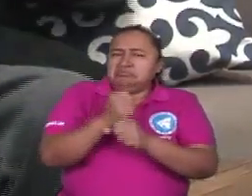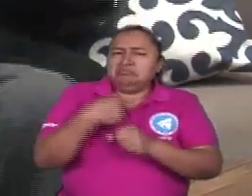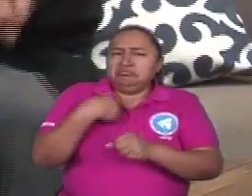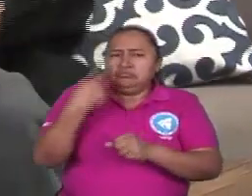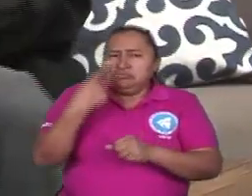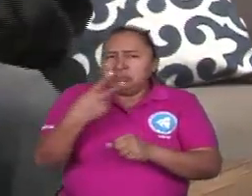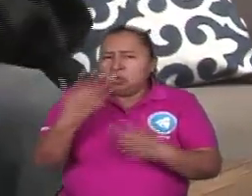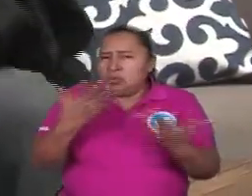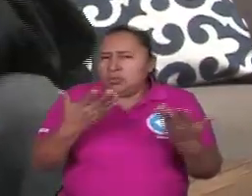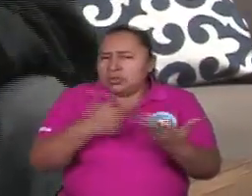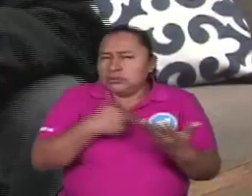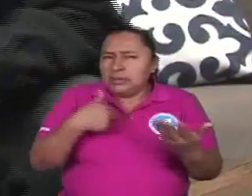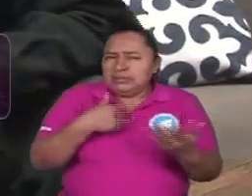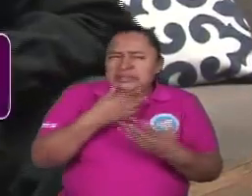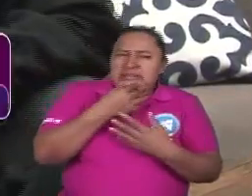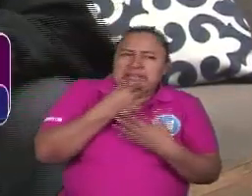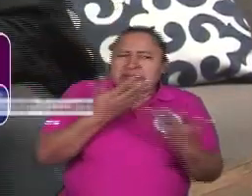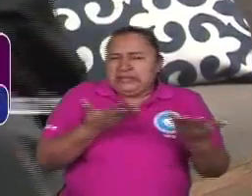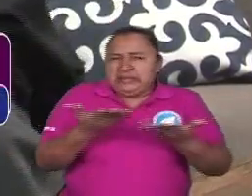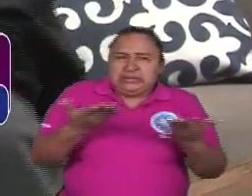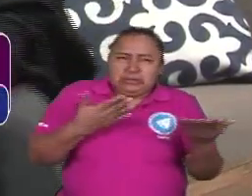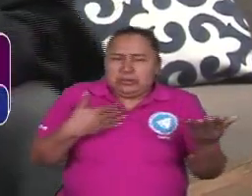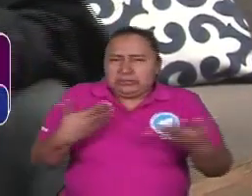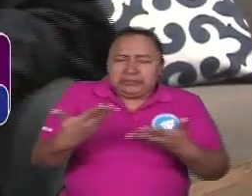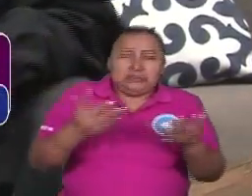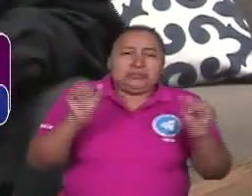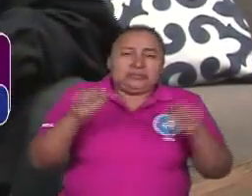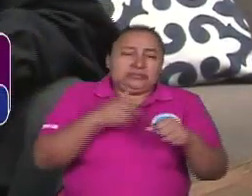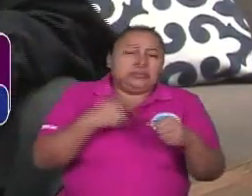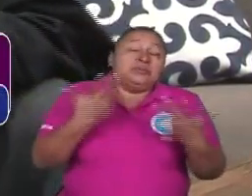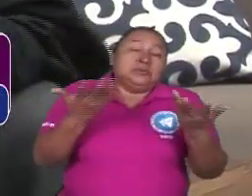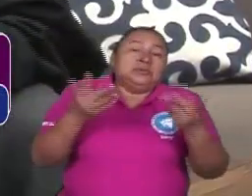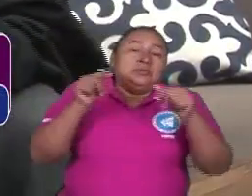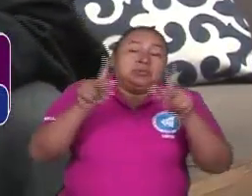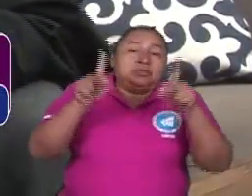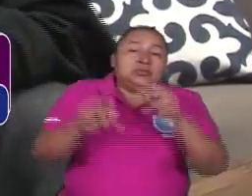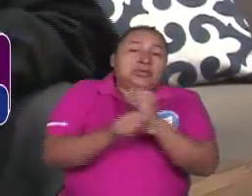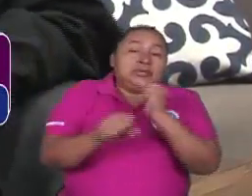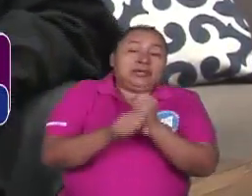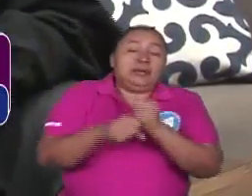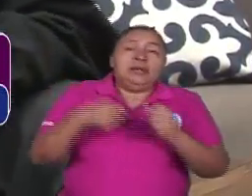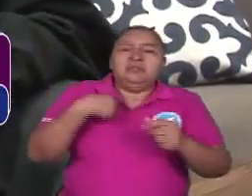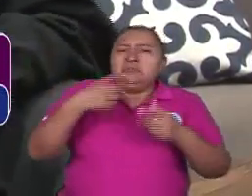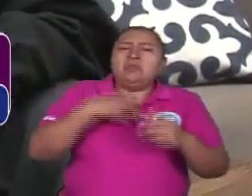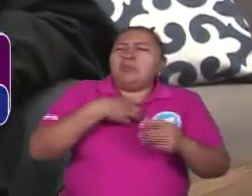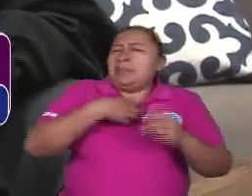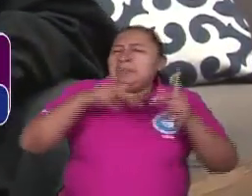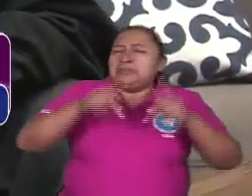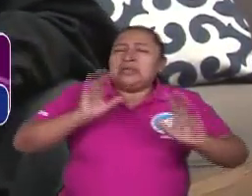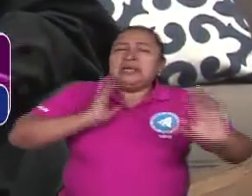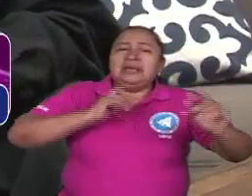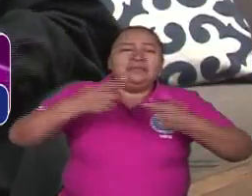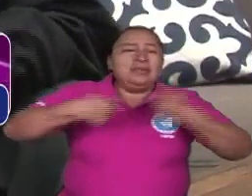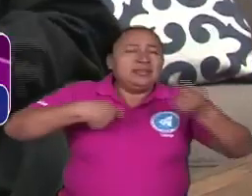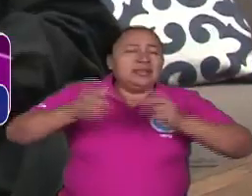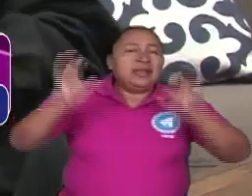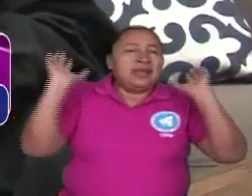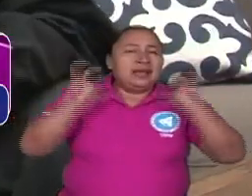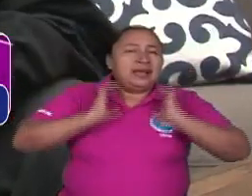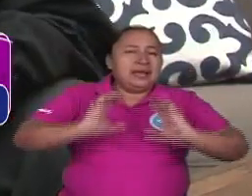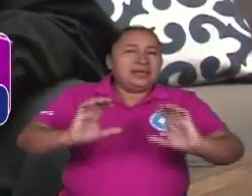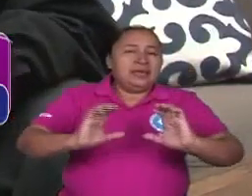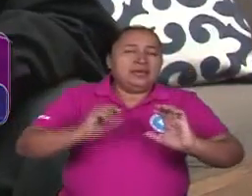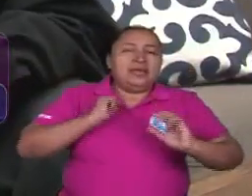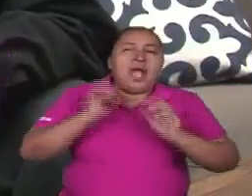observando como hacíamos porque no hallamos la forma de entrarle evidentemente los trabajadores por cuenta propia son trabajadores no son no son